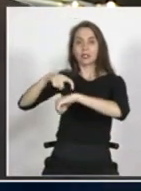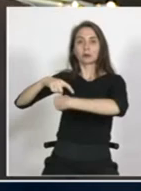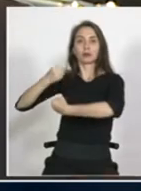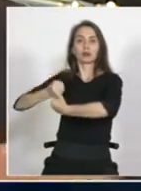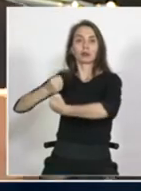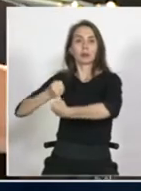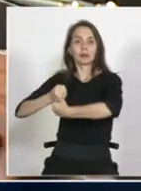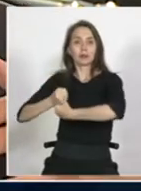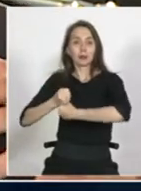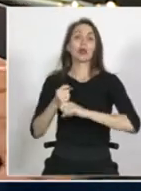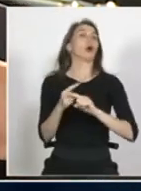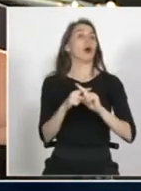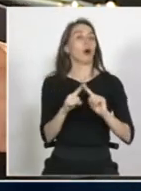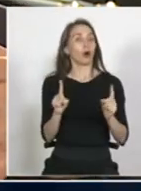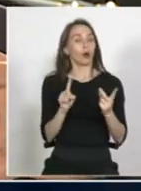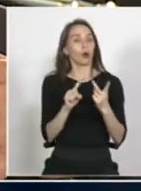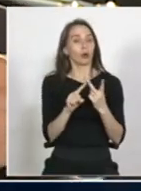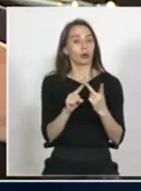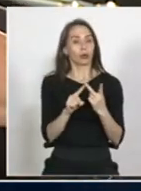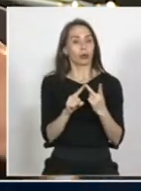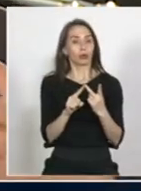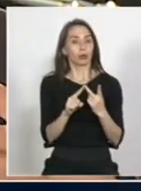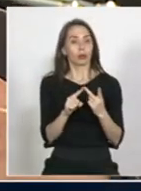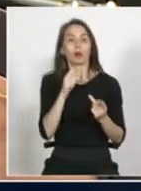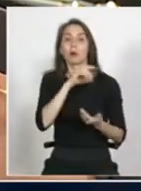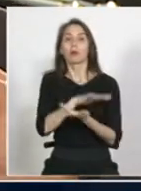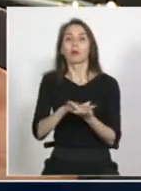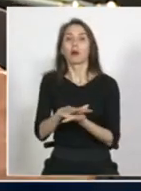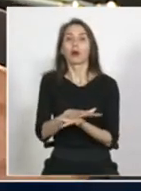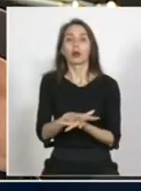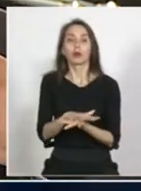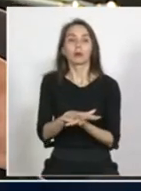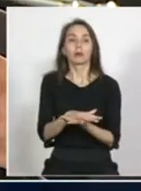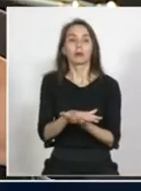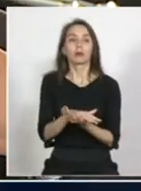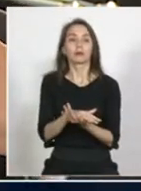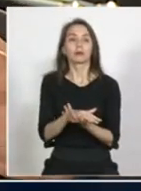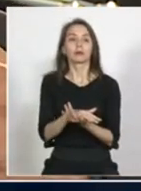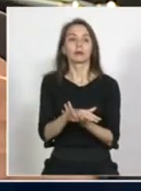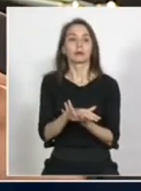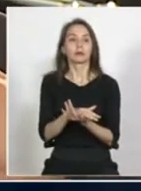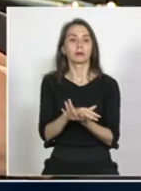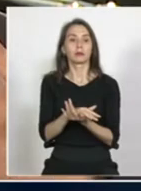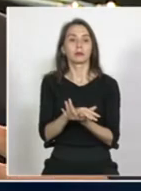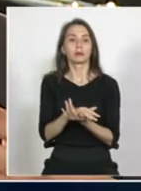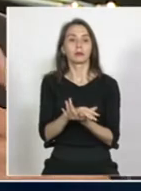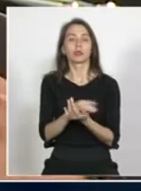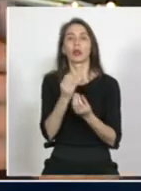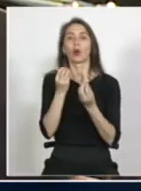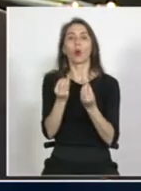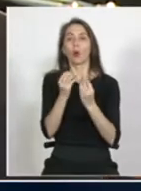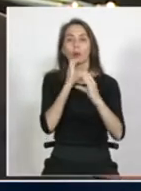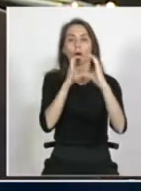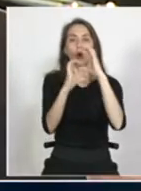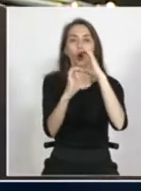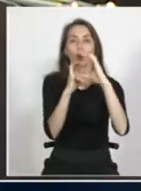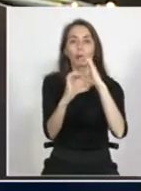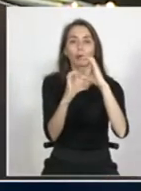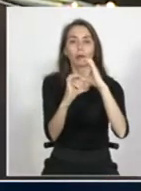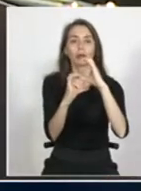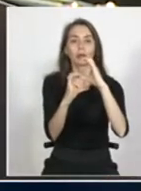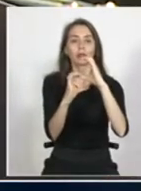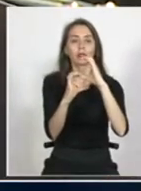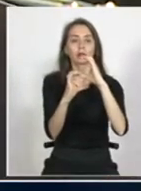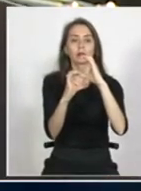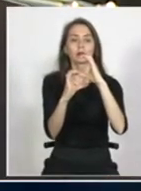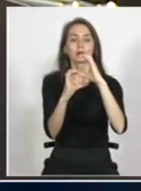Otros aspectos hacen relación a, por ejemplo, los aspectos de cómo se entienden, por ejemplo, en temas de comunicación, por ejemplo, hay una cantidad